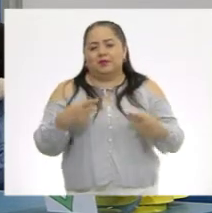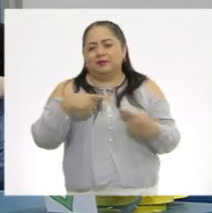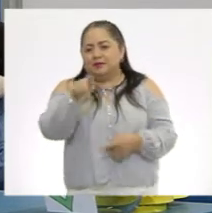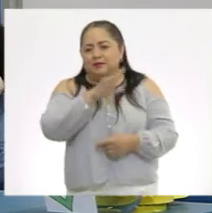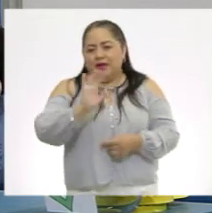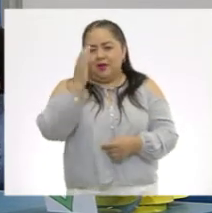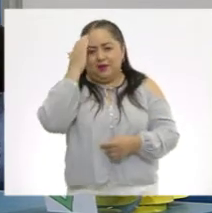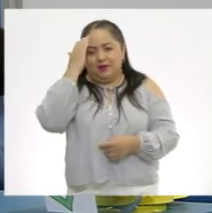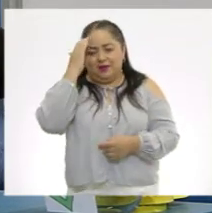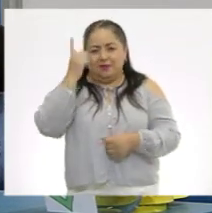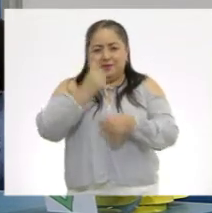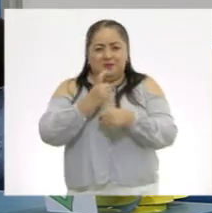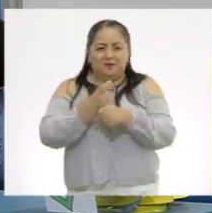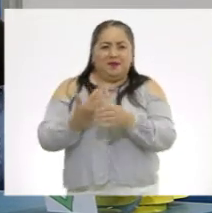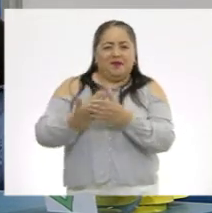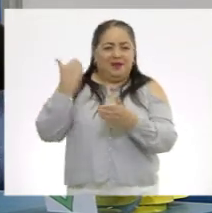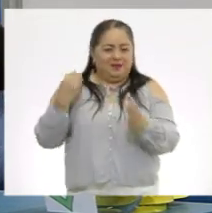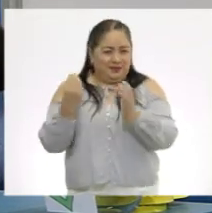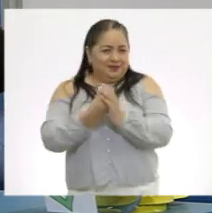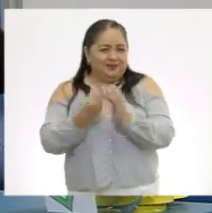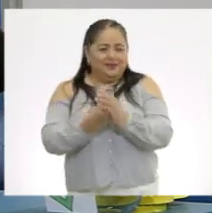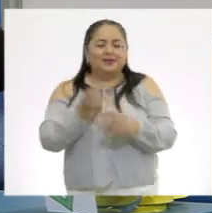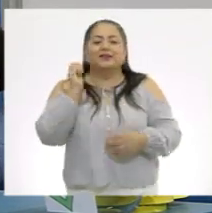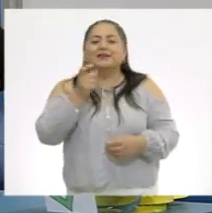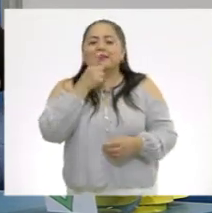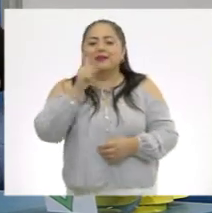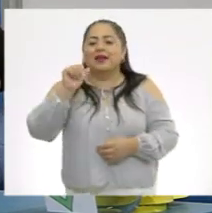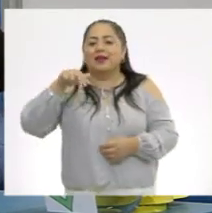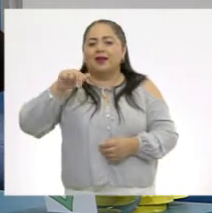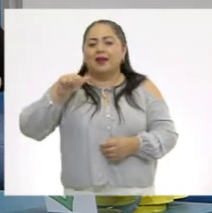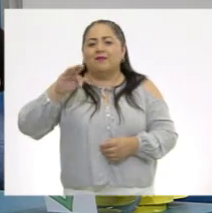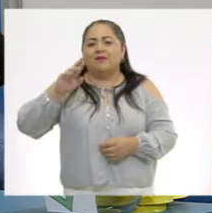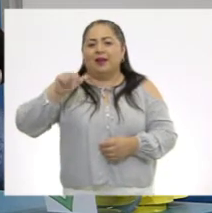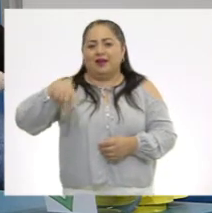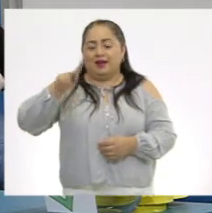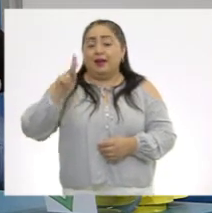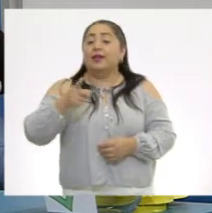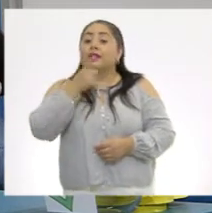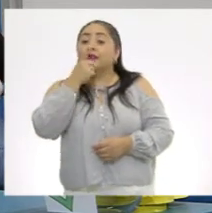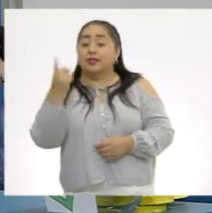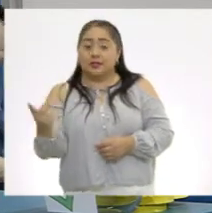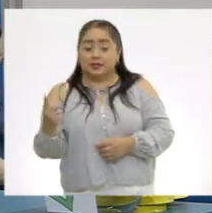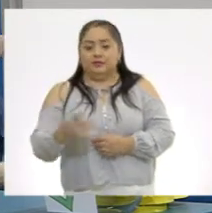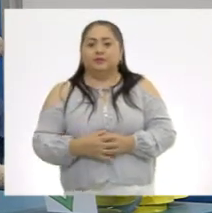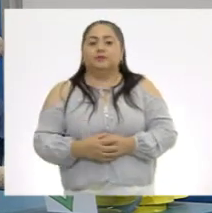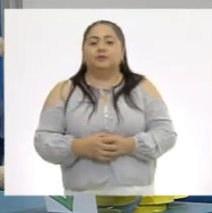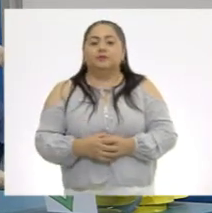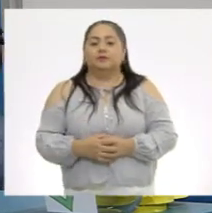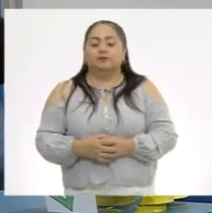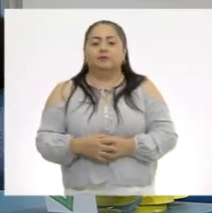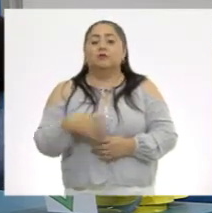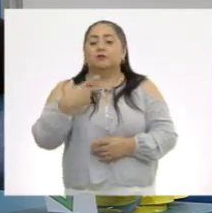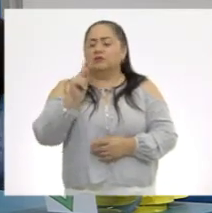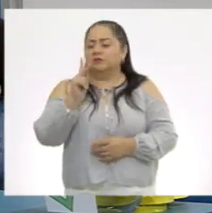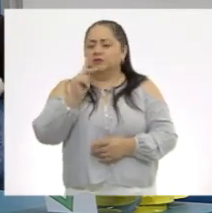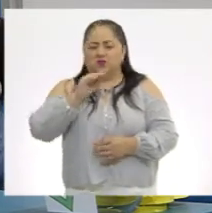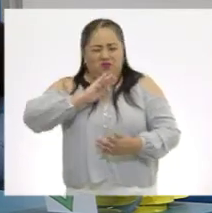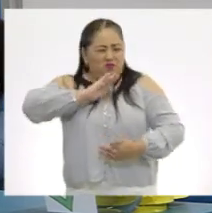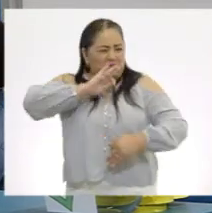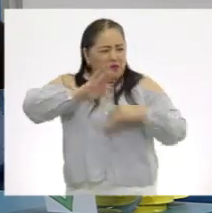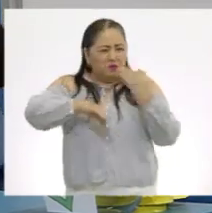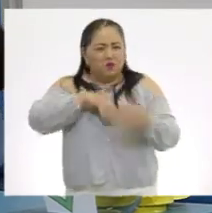conocimos en la primera sesión. Se trata de Ana Frank y dice así. A pesar de todo,